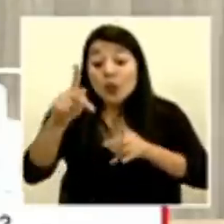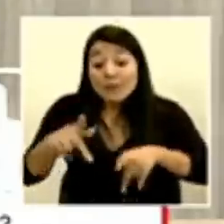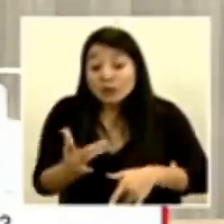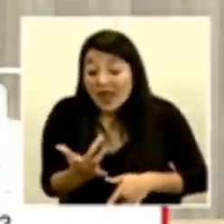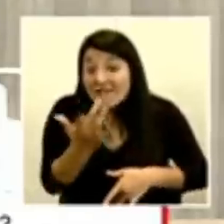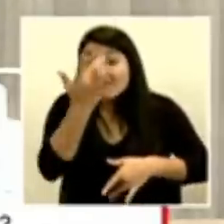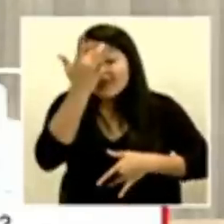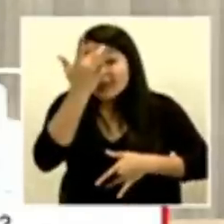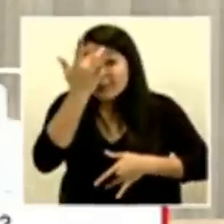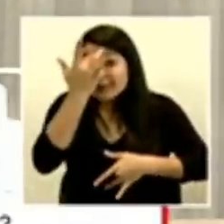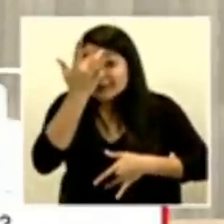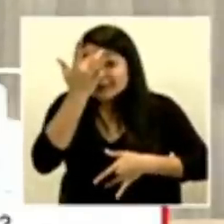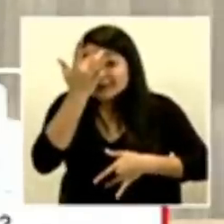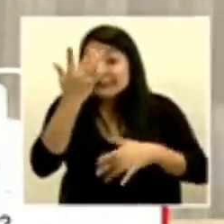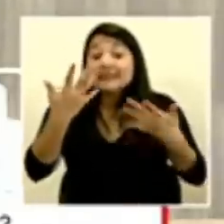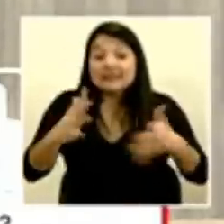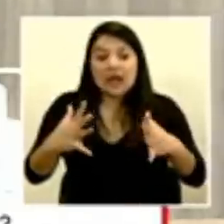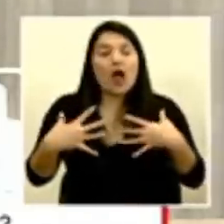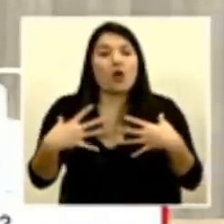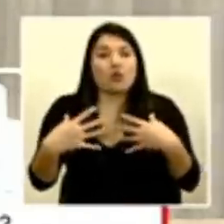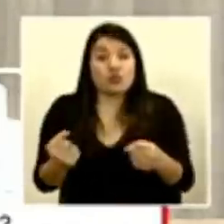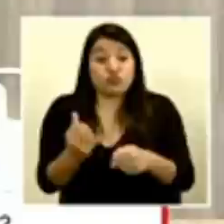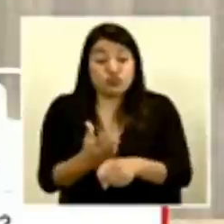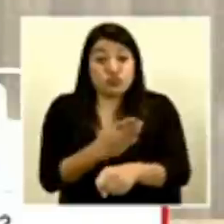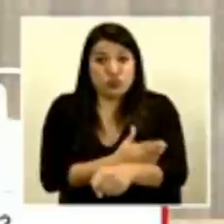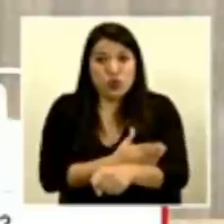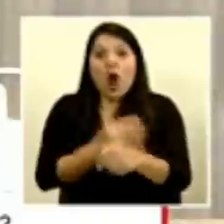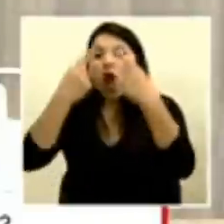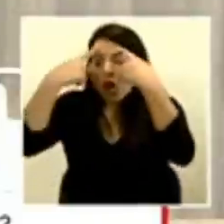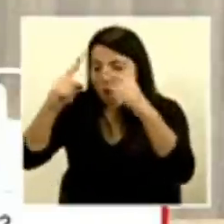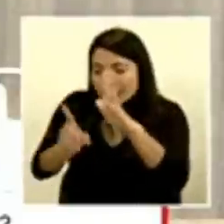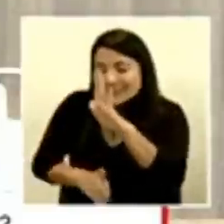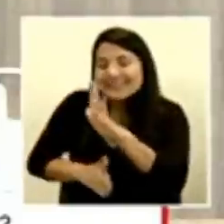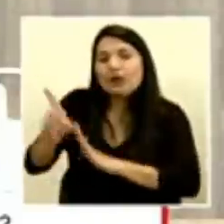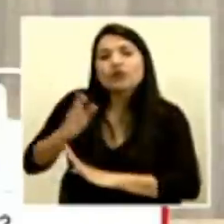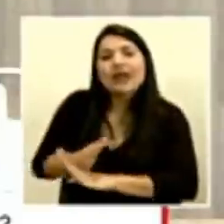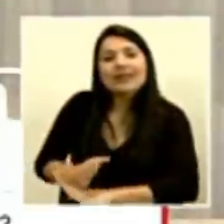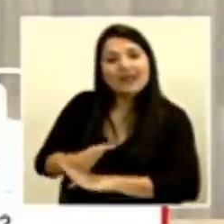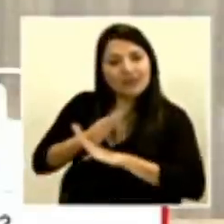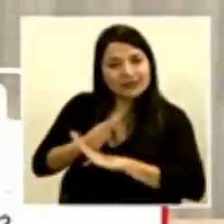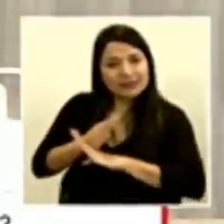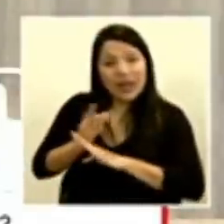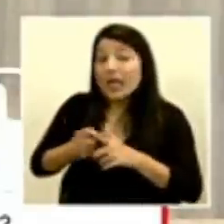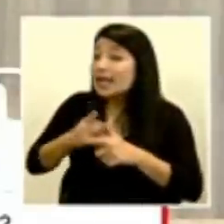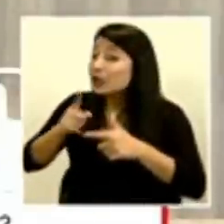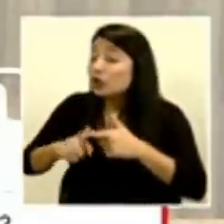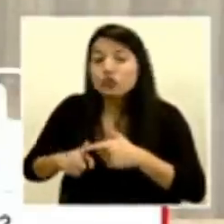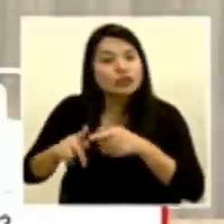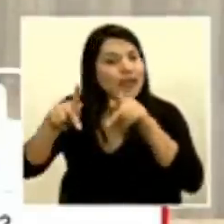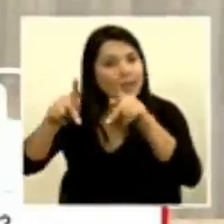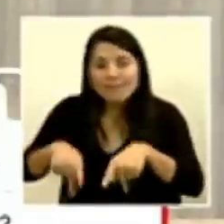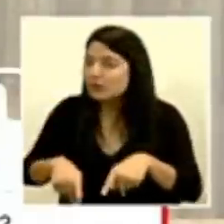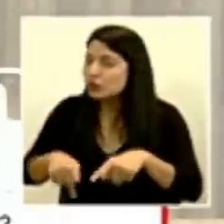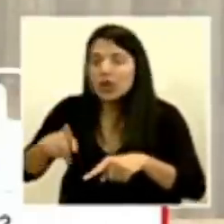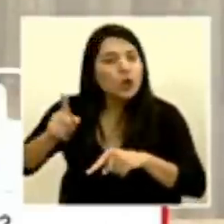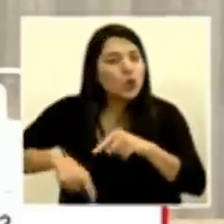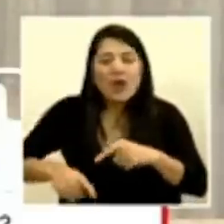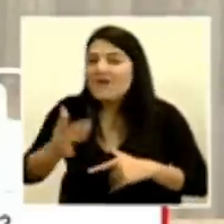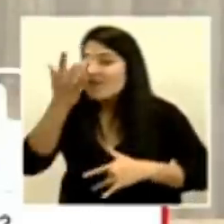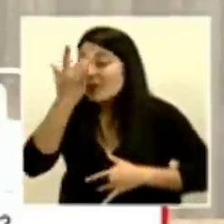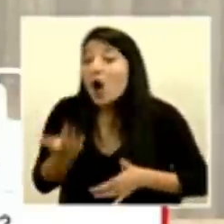logran desarrollar anticuerpos, defensas, que hacen que la persona no se logre reinfectar